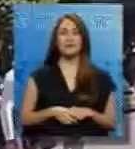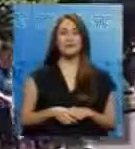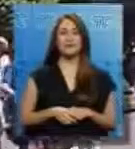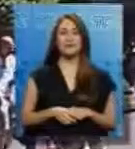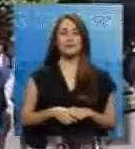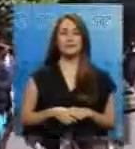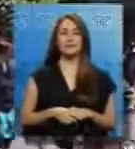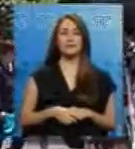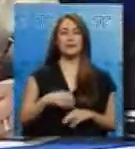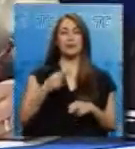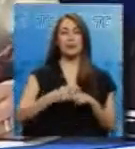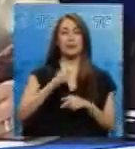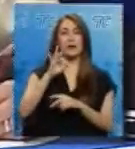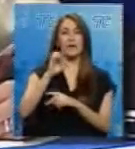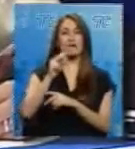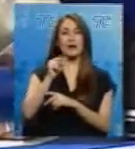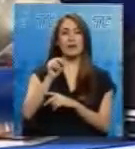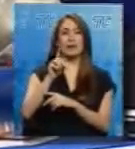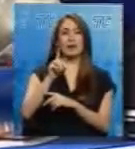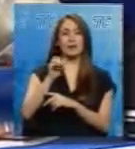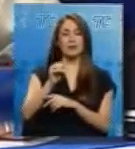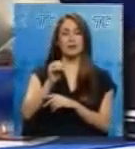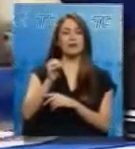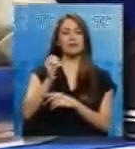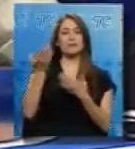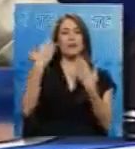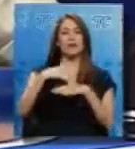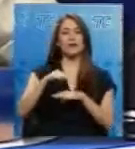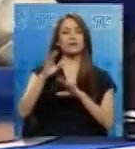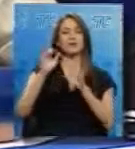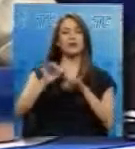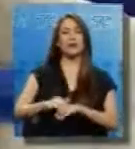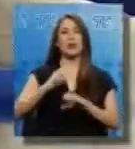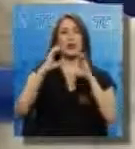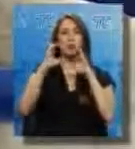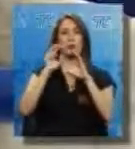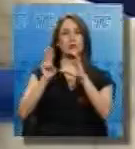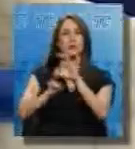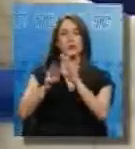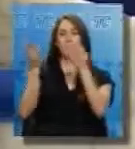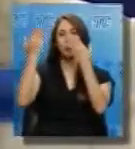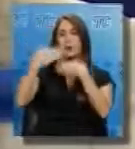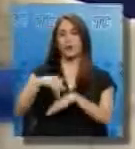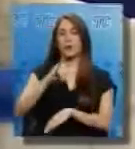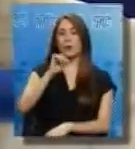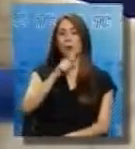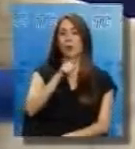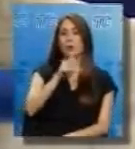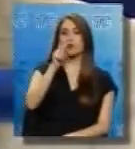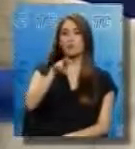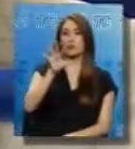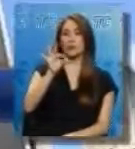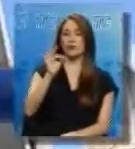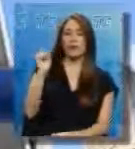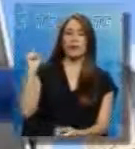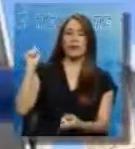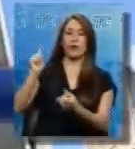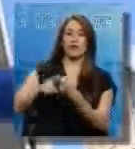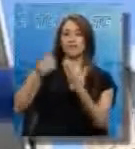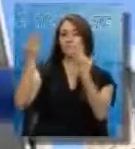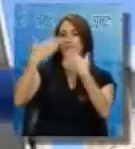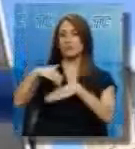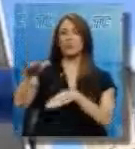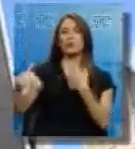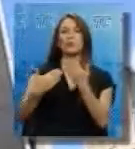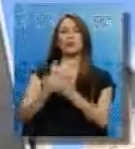Fernando Alvarado Espinel deja la Secretaría Nacional de Comunicación, entidad que lideró desde julio de 2009 para convertirse